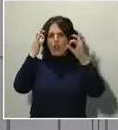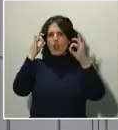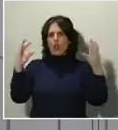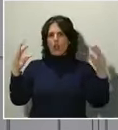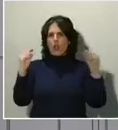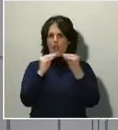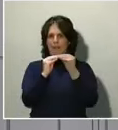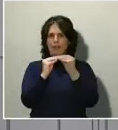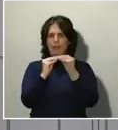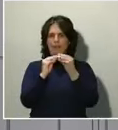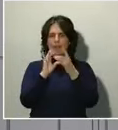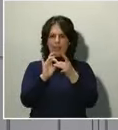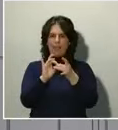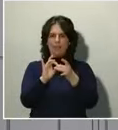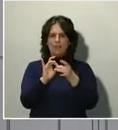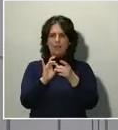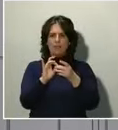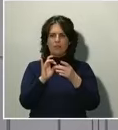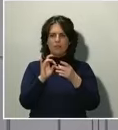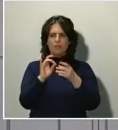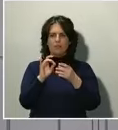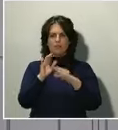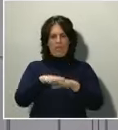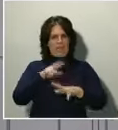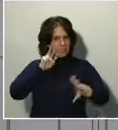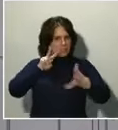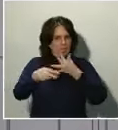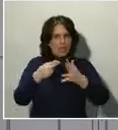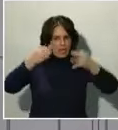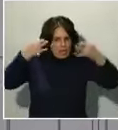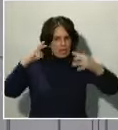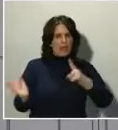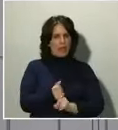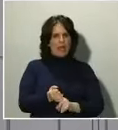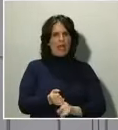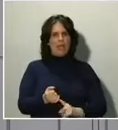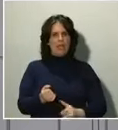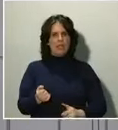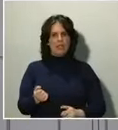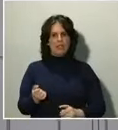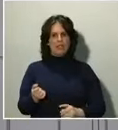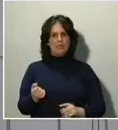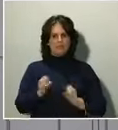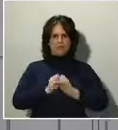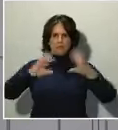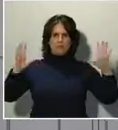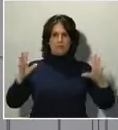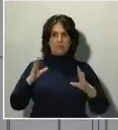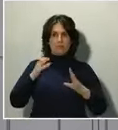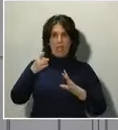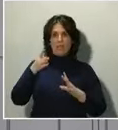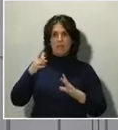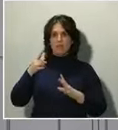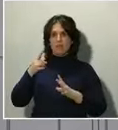a la transparencia y la ejemplaridad que, durante el reinado de Felipe VI, se han venido impulsando por parte de la Casa Real.